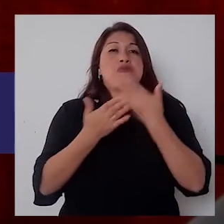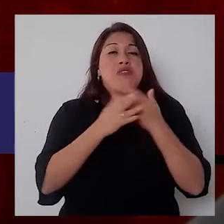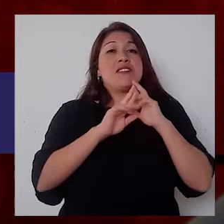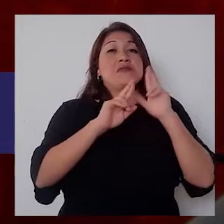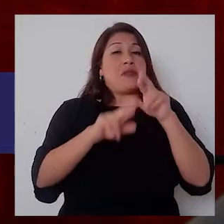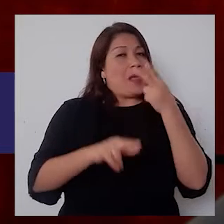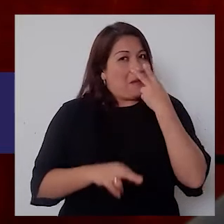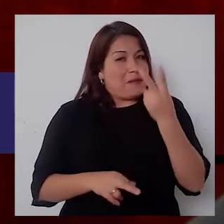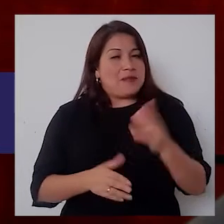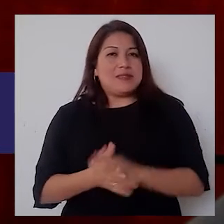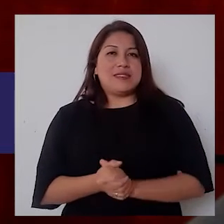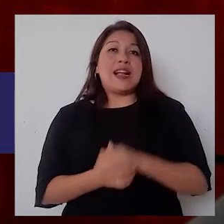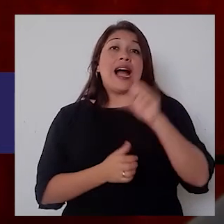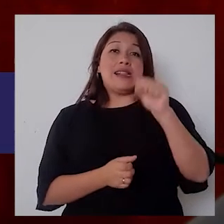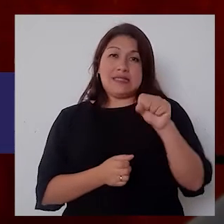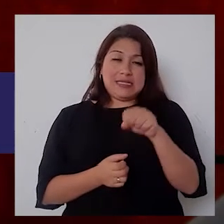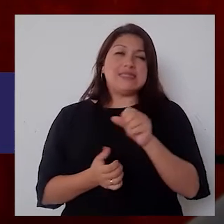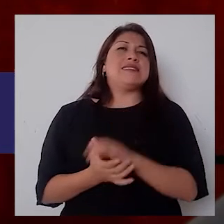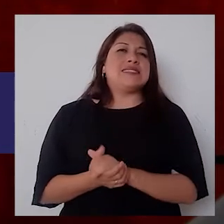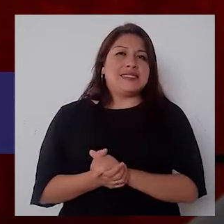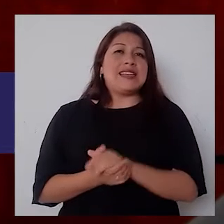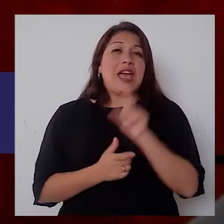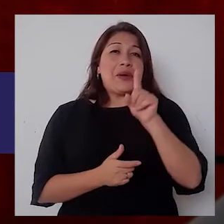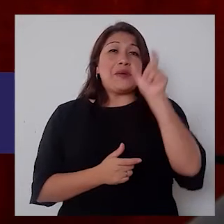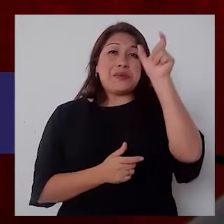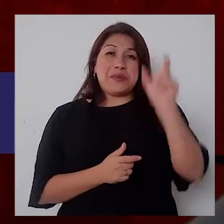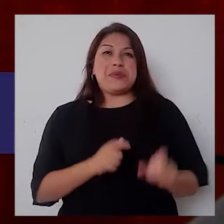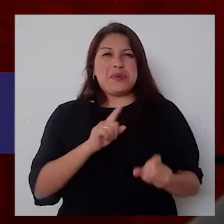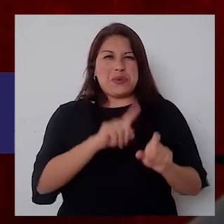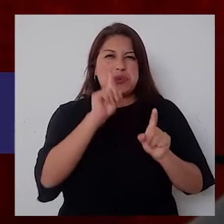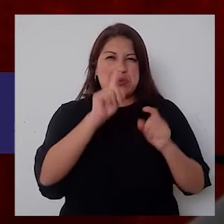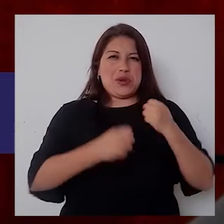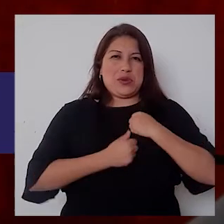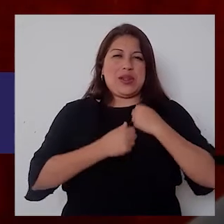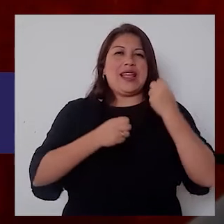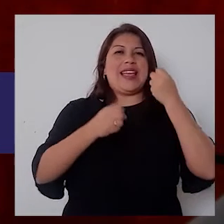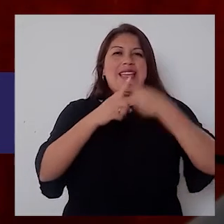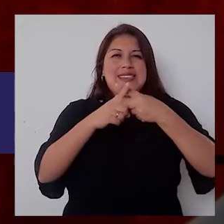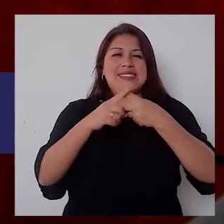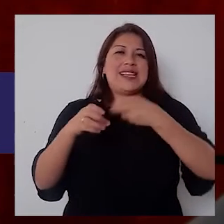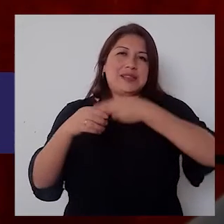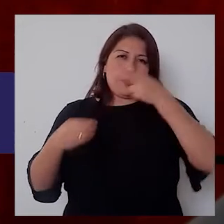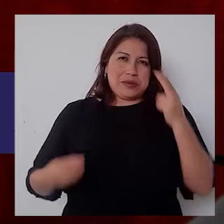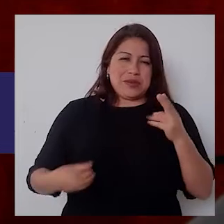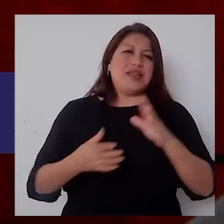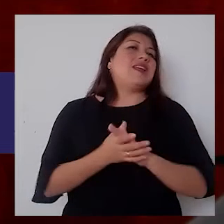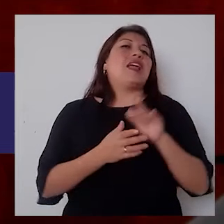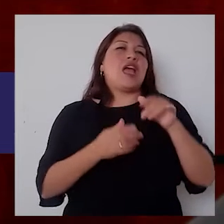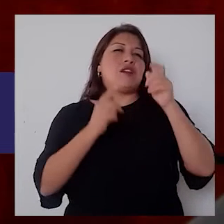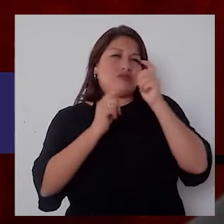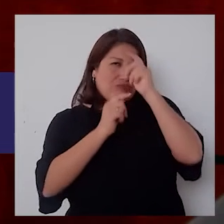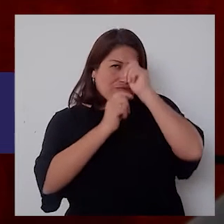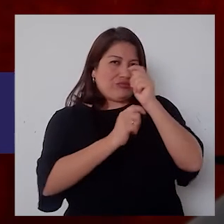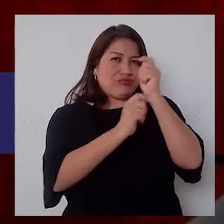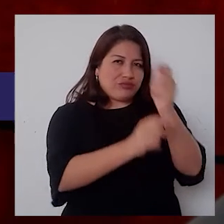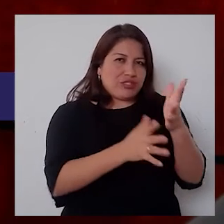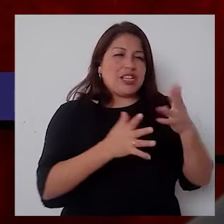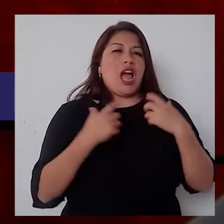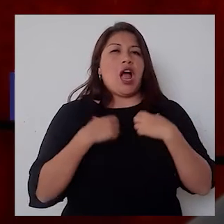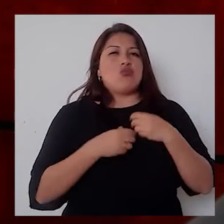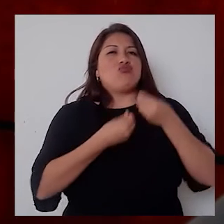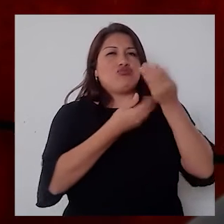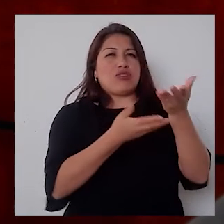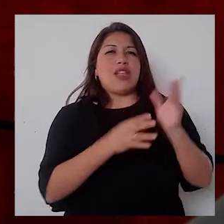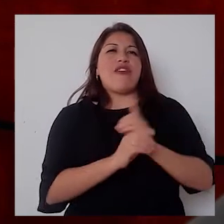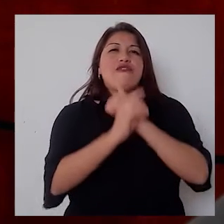uno de esos oficiales del ejército en situación militar de retiro que perdió una pierna en una acción de honor y de defensa de la patria